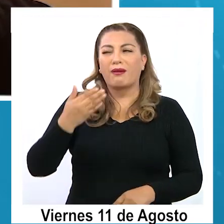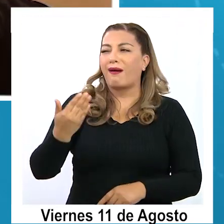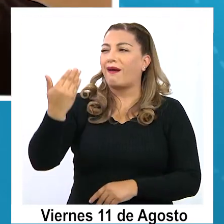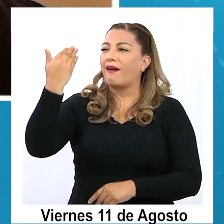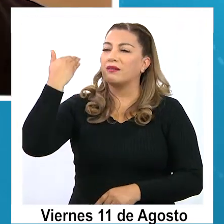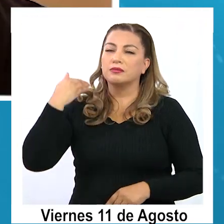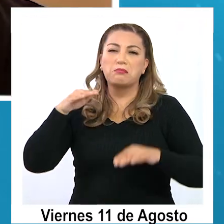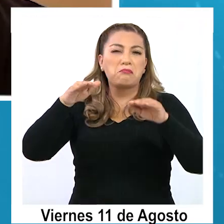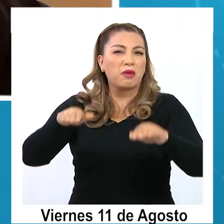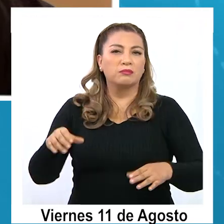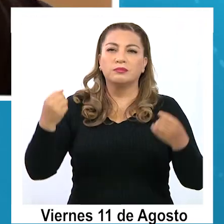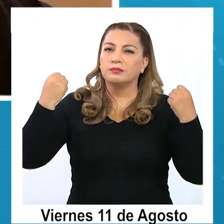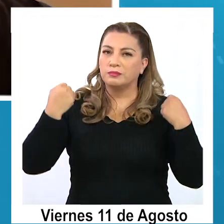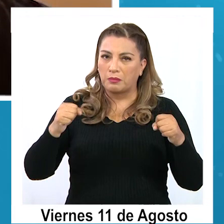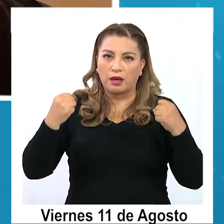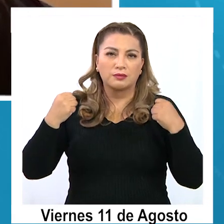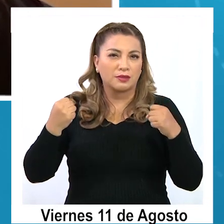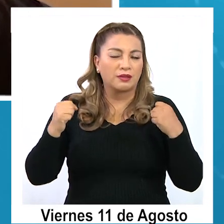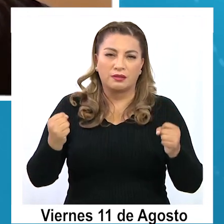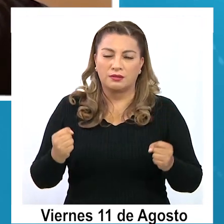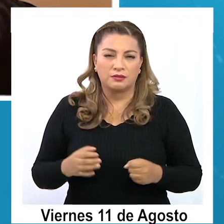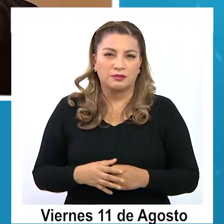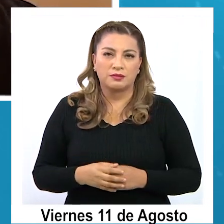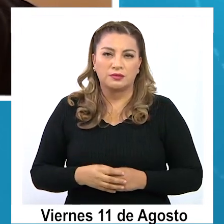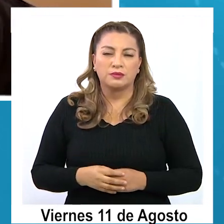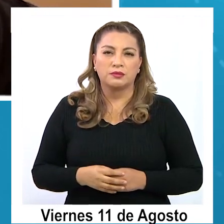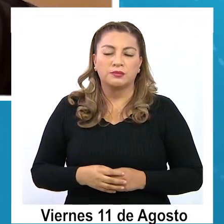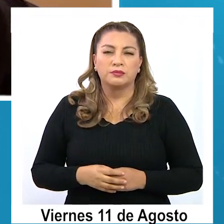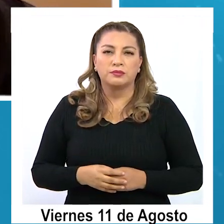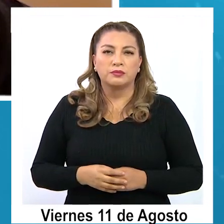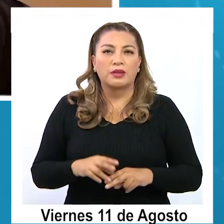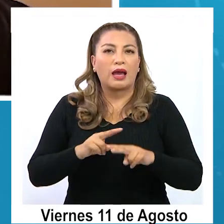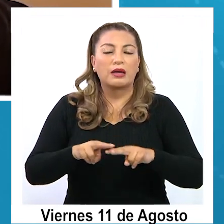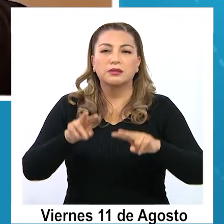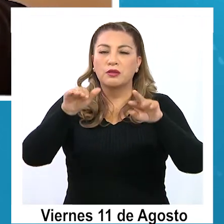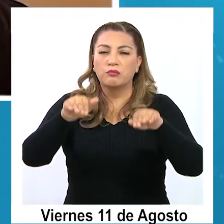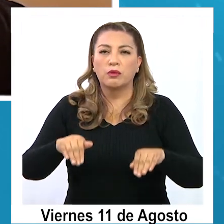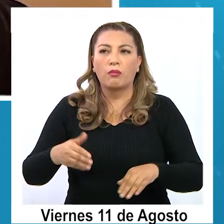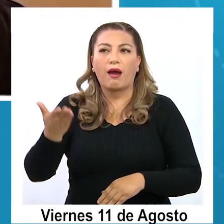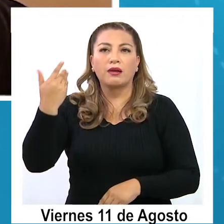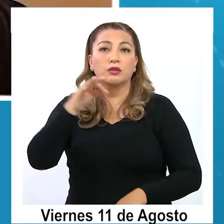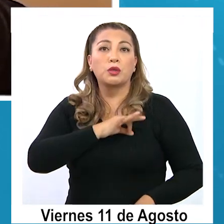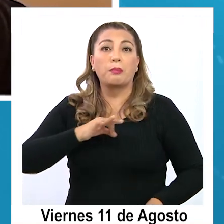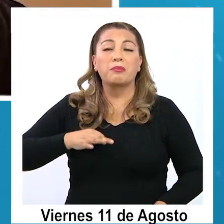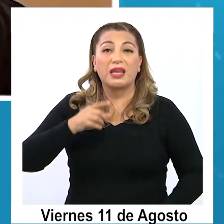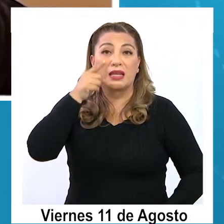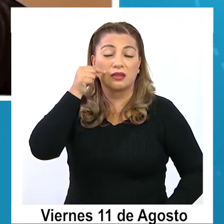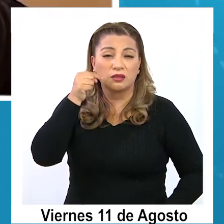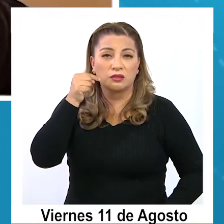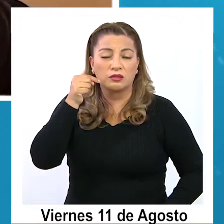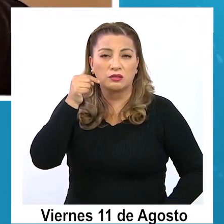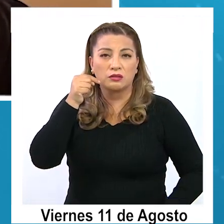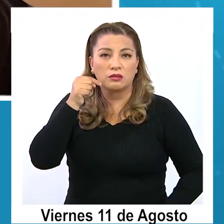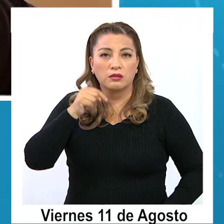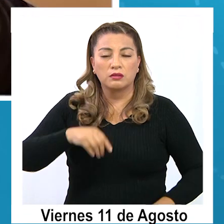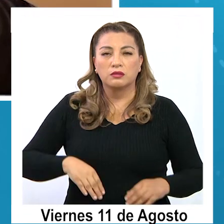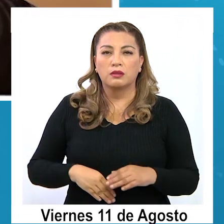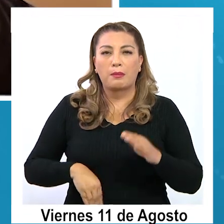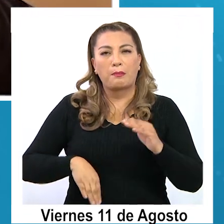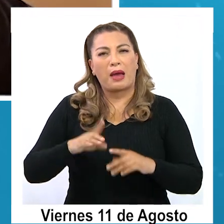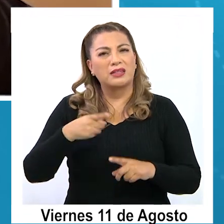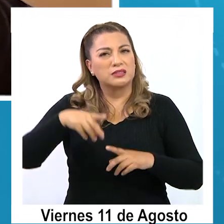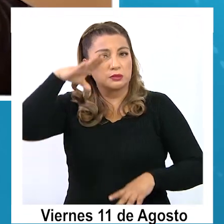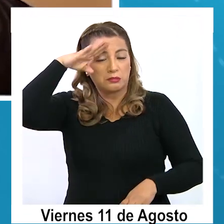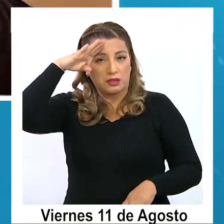anterior y es más. Uno de los ministros, que es además uno de los ministros que más experiencia